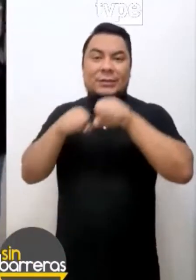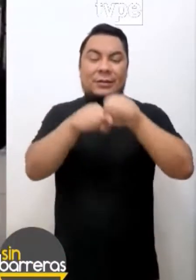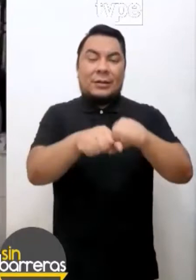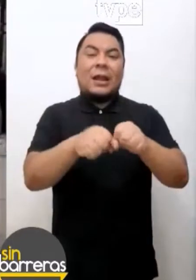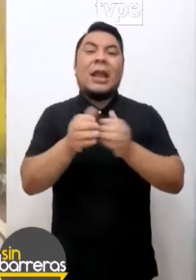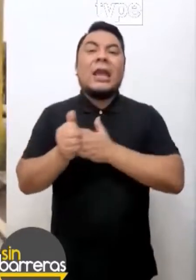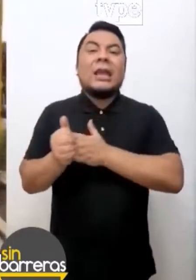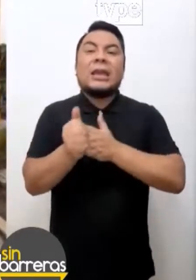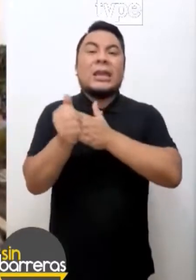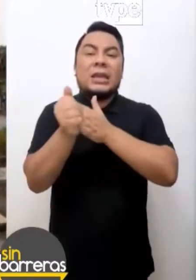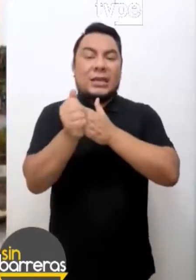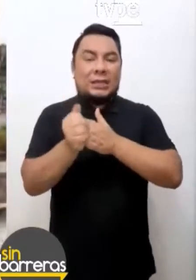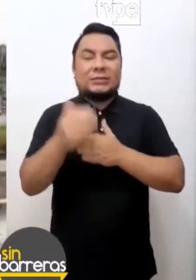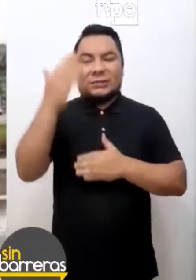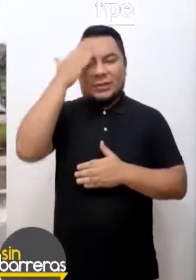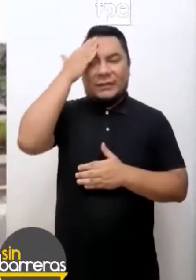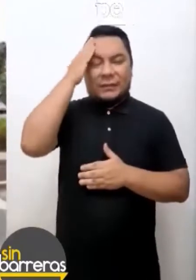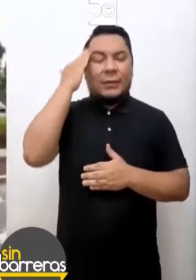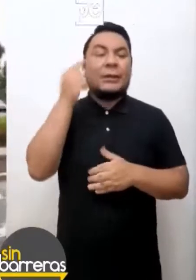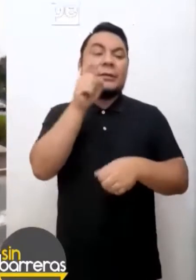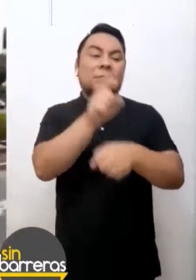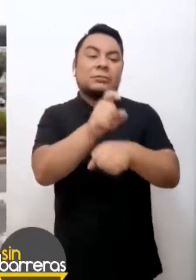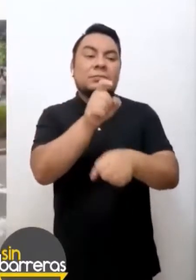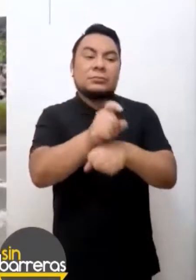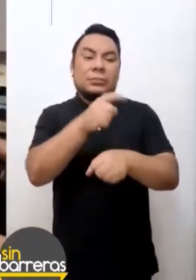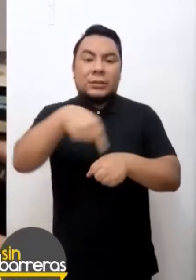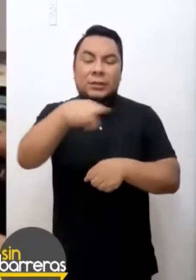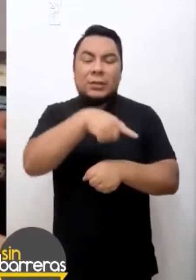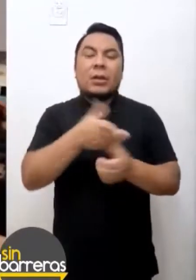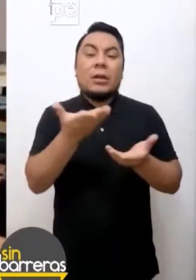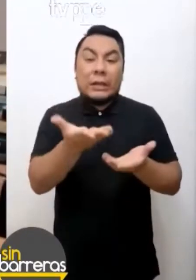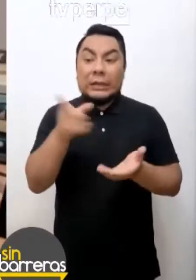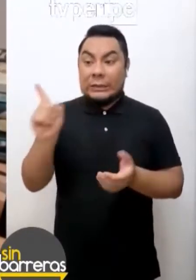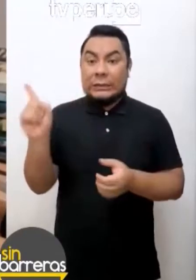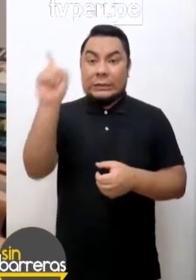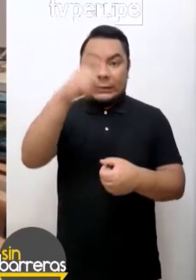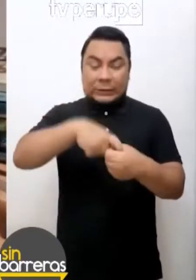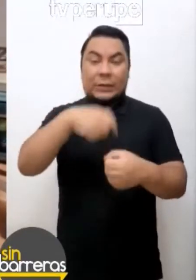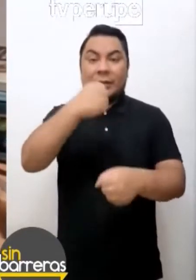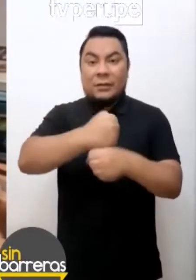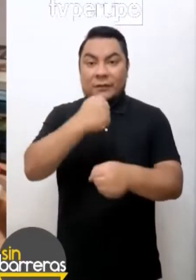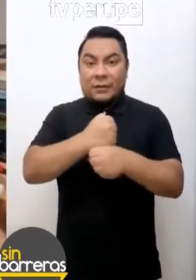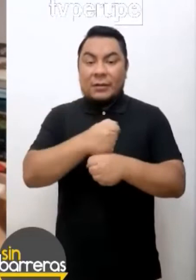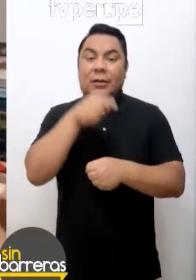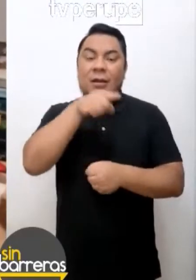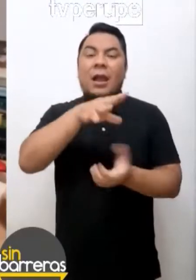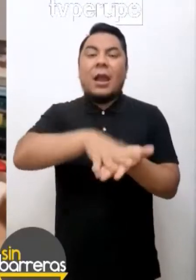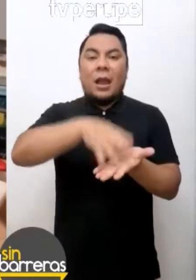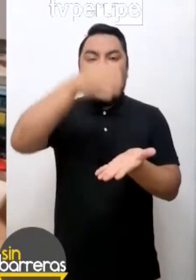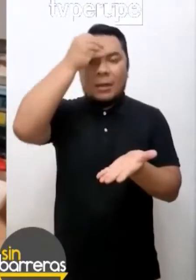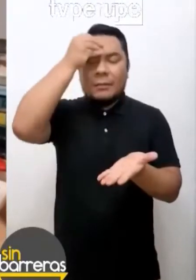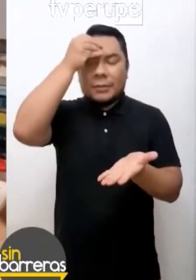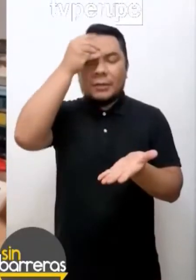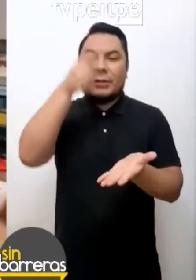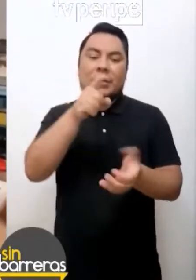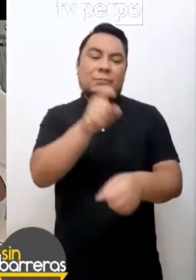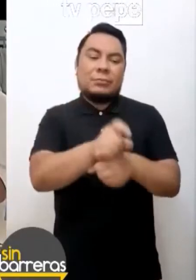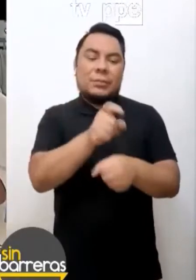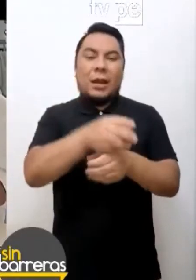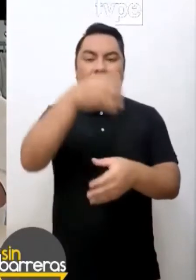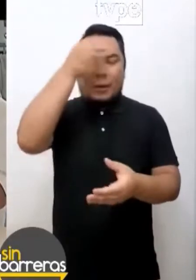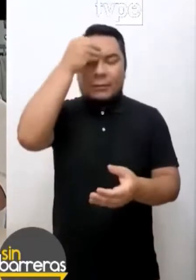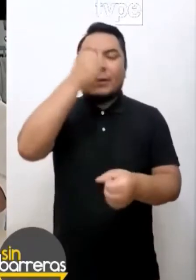guías laborales capacitados y a través de rutinas que modelan durante este periodo laboral, aprenden una labor.